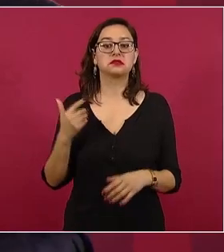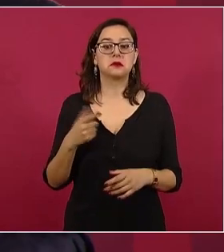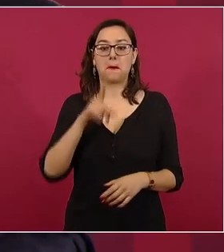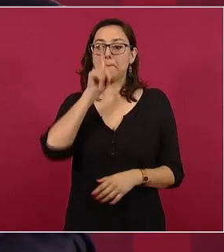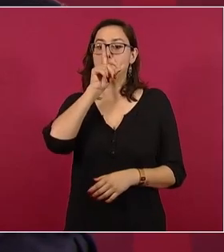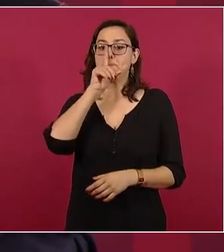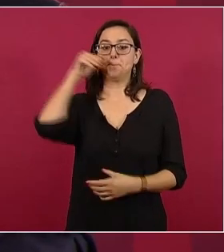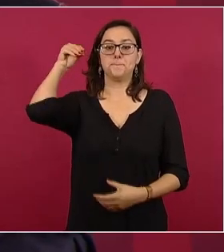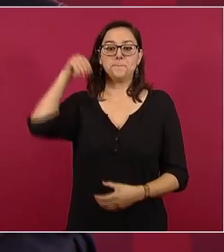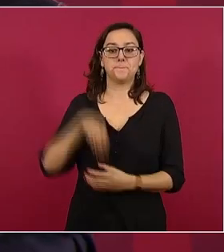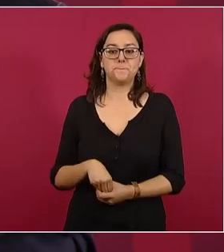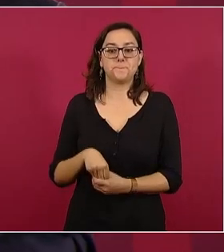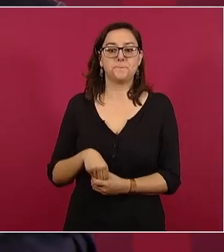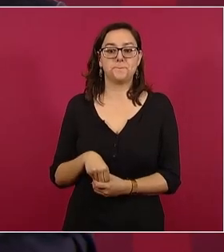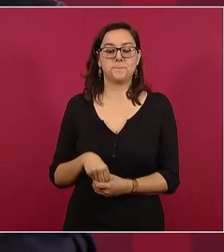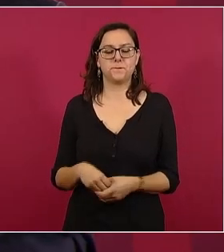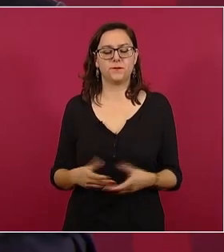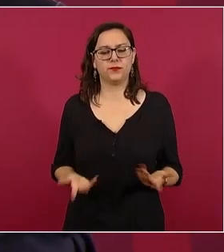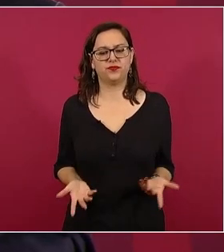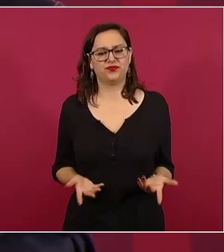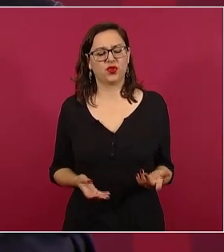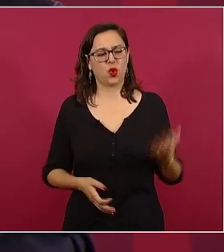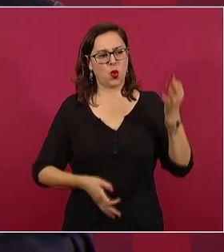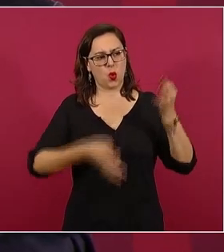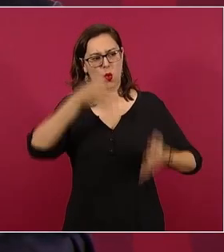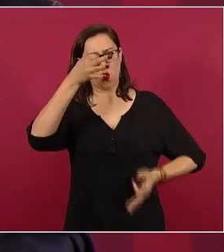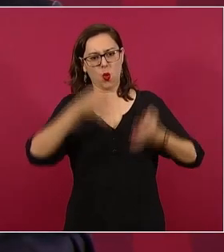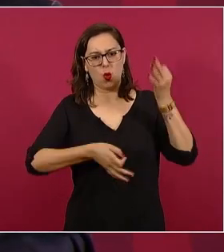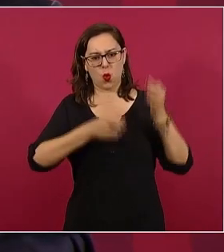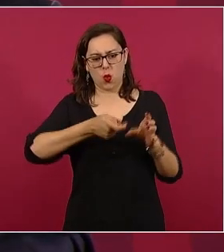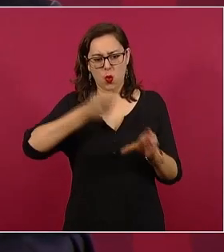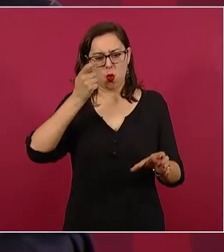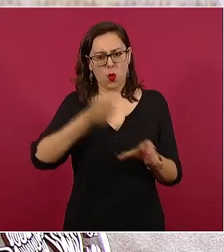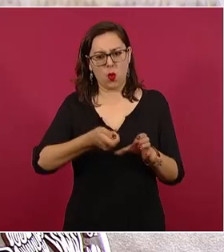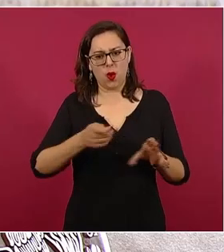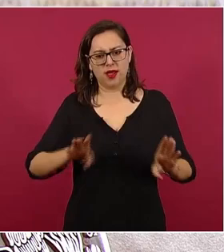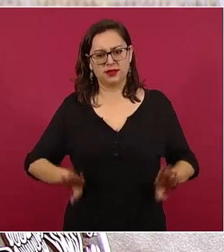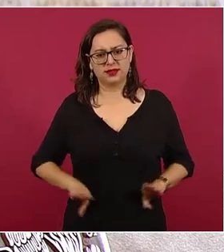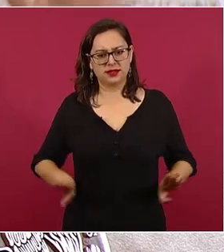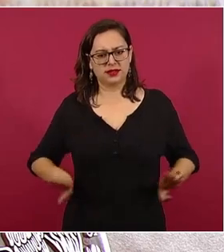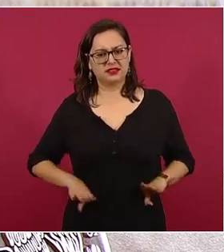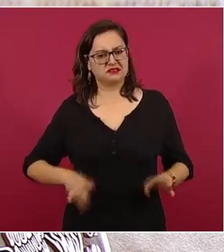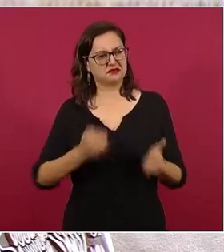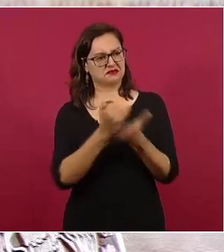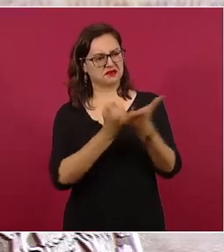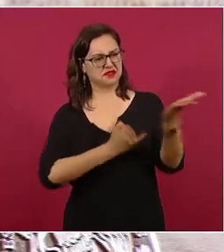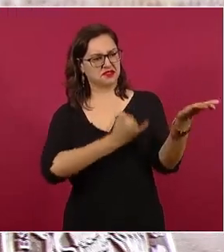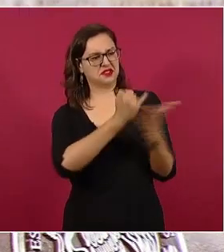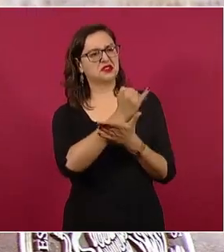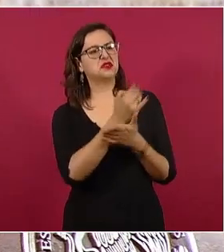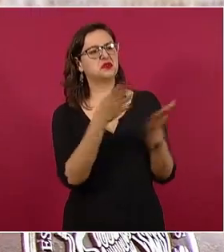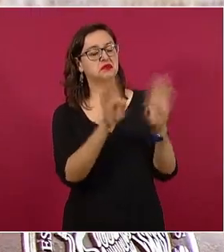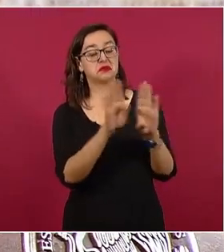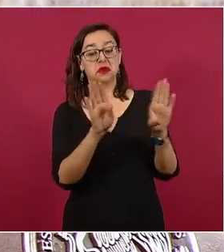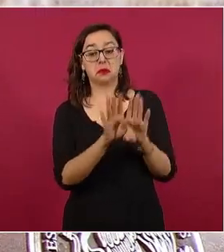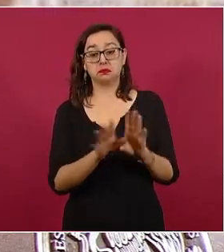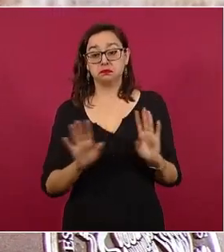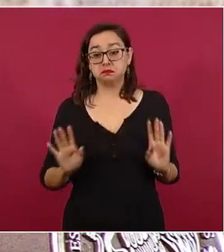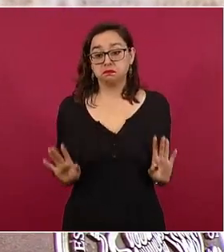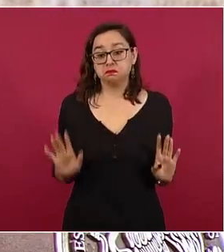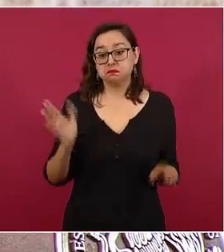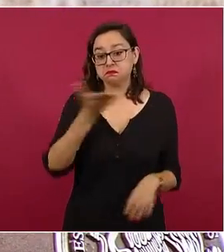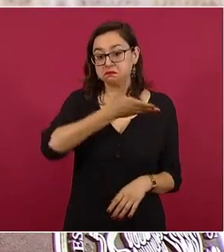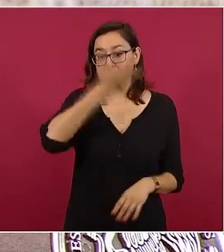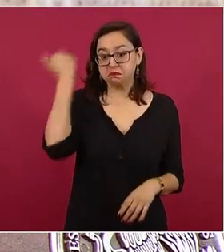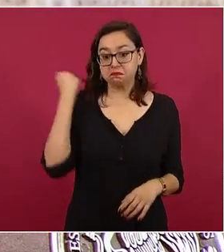no se sabía qué hacían los